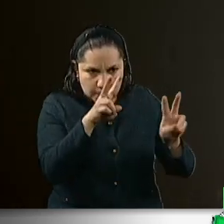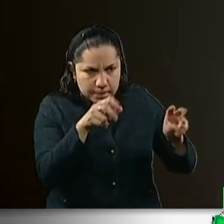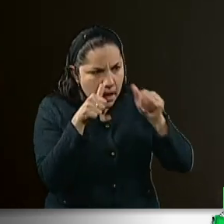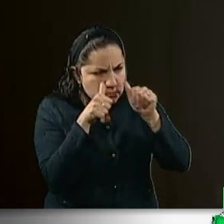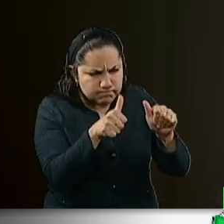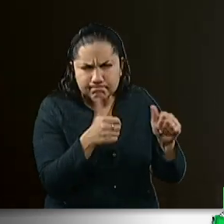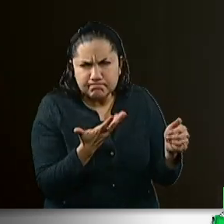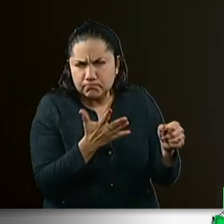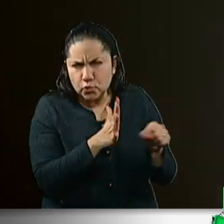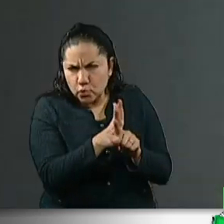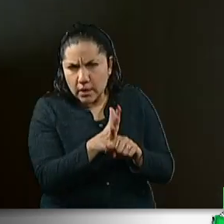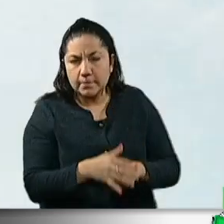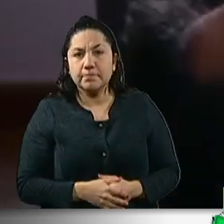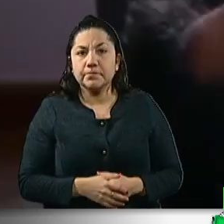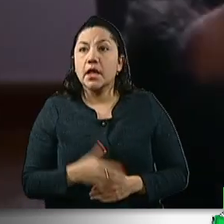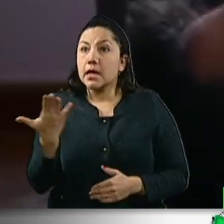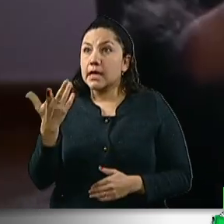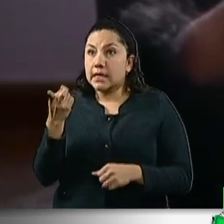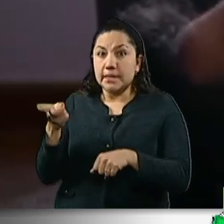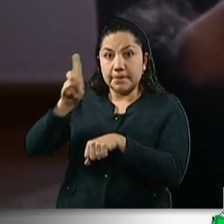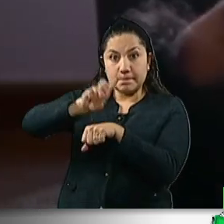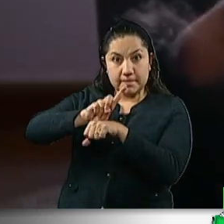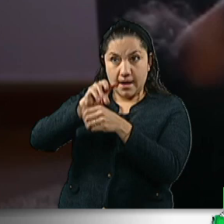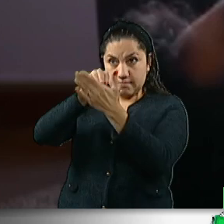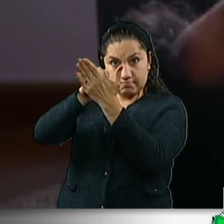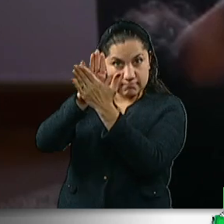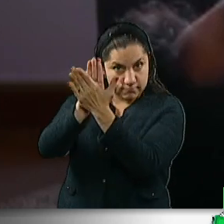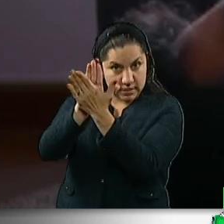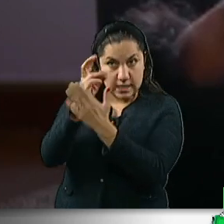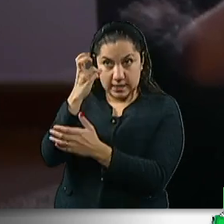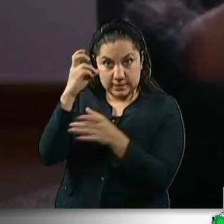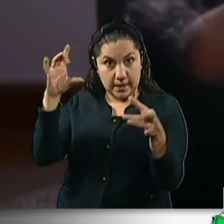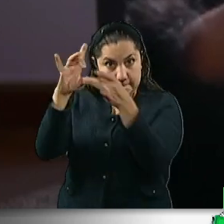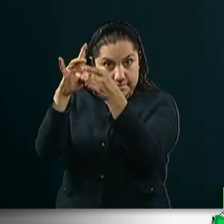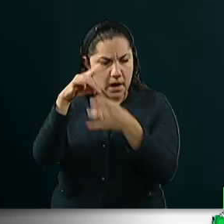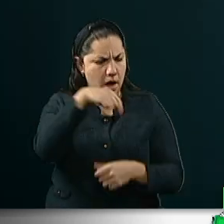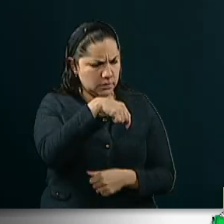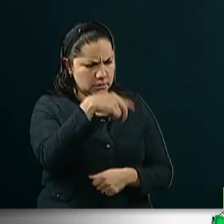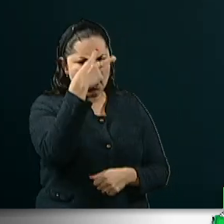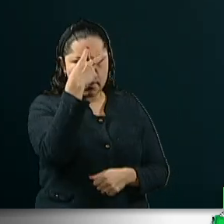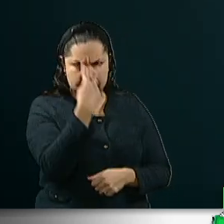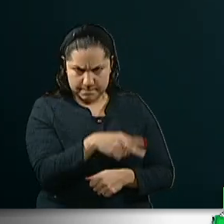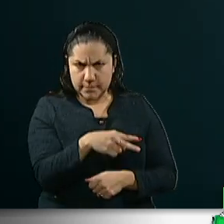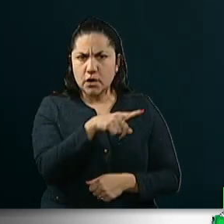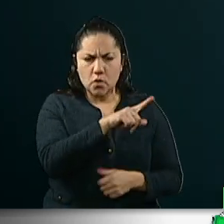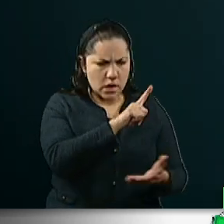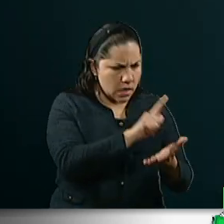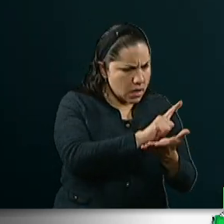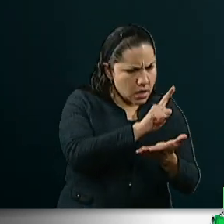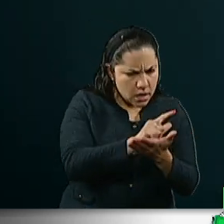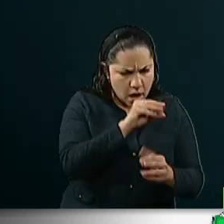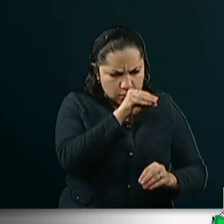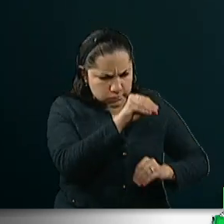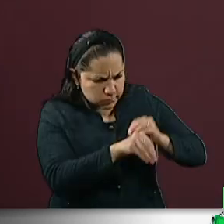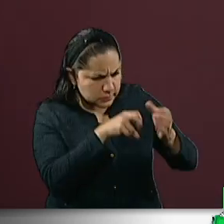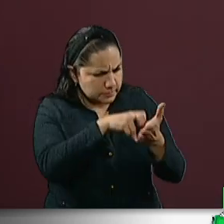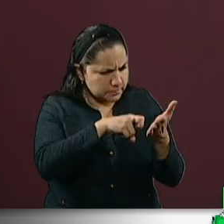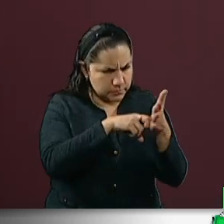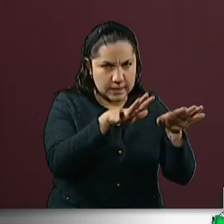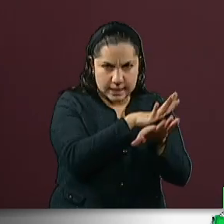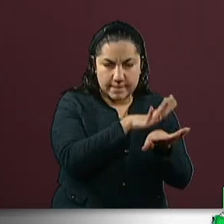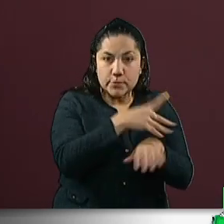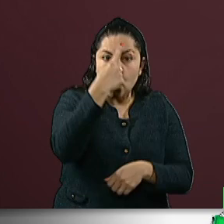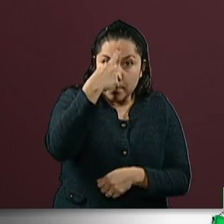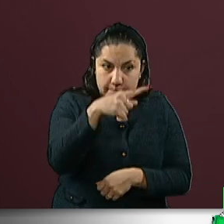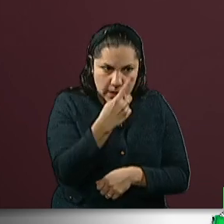En el contexto de este día, el Congreso mexicano ha aprobado diversas reformas para dar atención a este padecimiento y en general a la